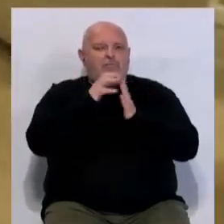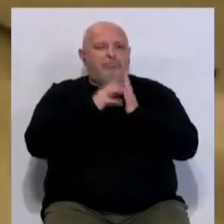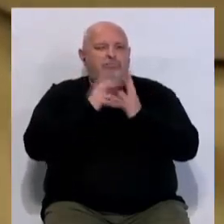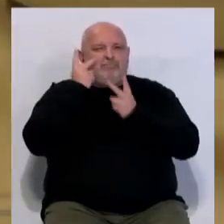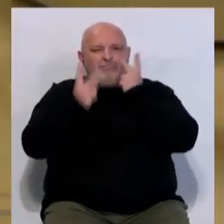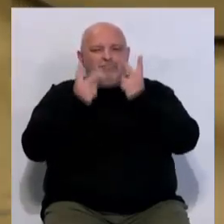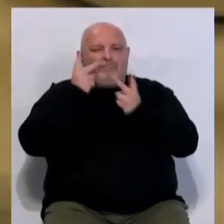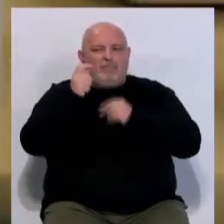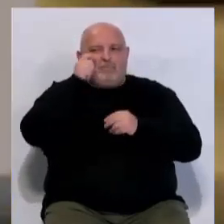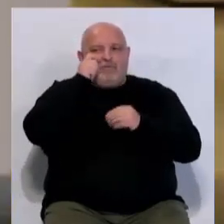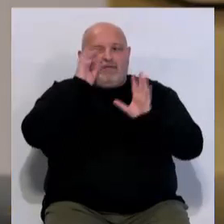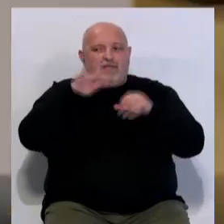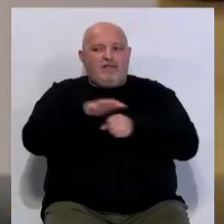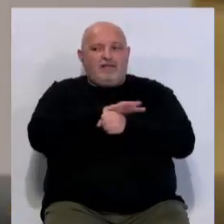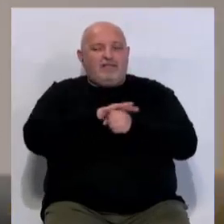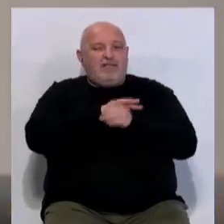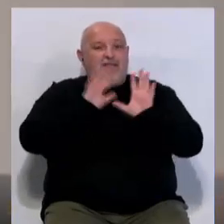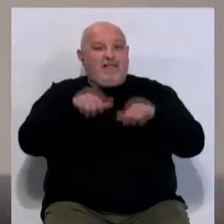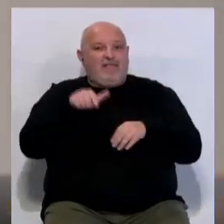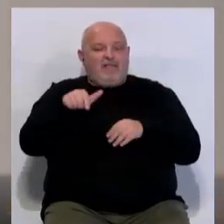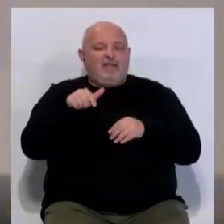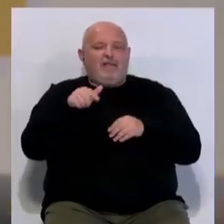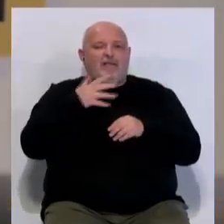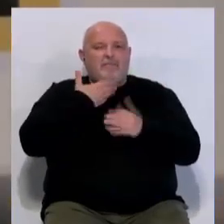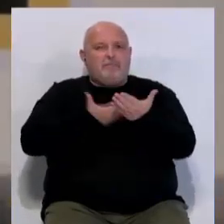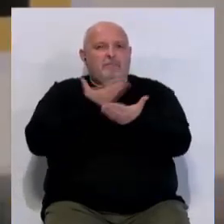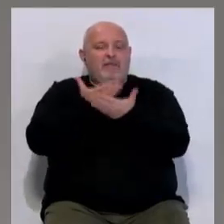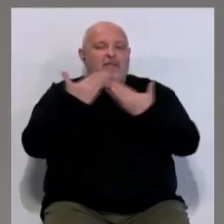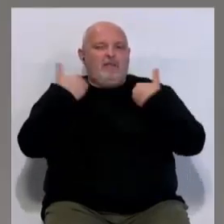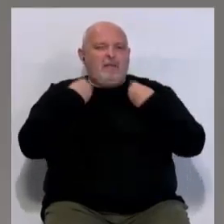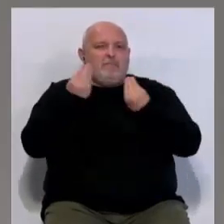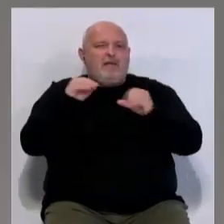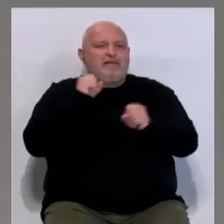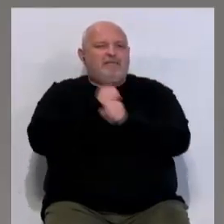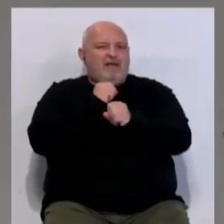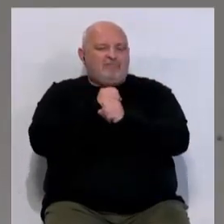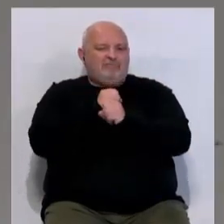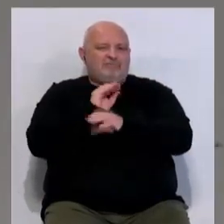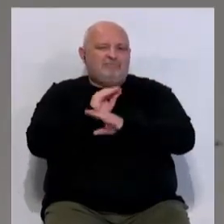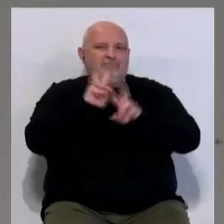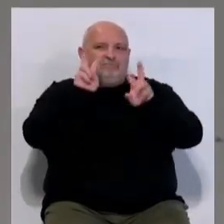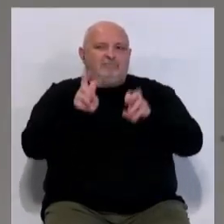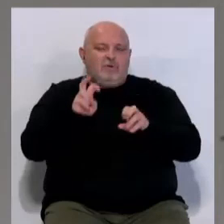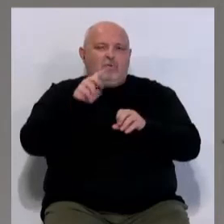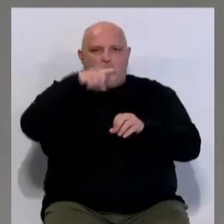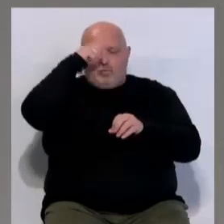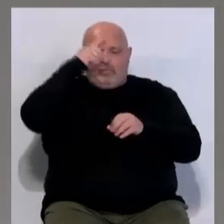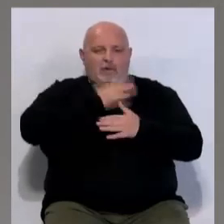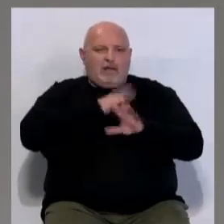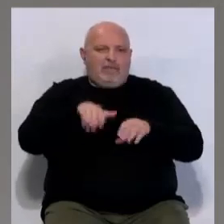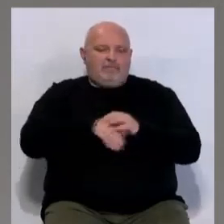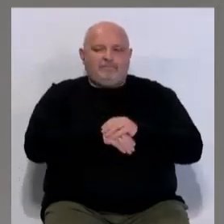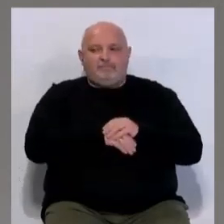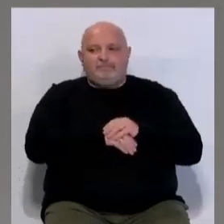visitantes que está sufriendo el Museo Provincial de Cádiz, de la Cruz ha pedido el refuerzo de personal y el cuidado de este bien cultural de la ciudad.